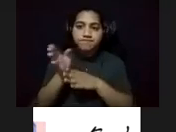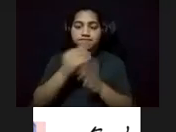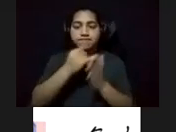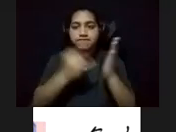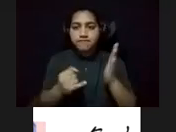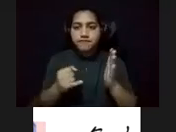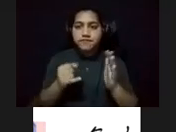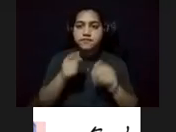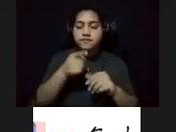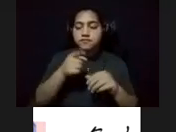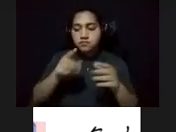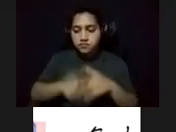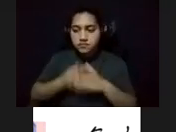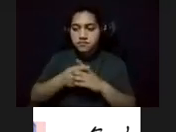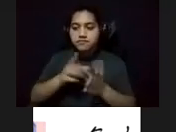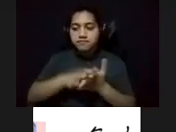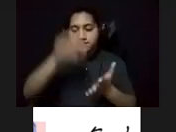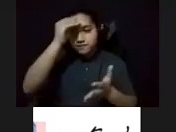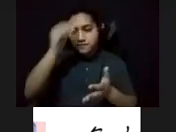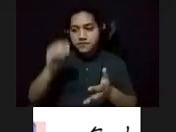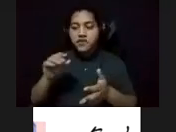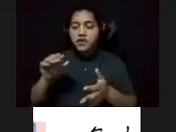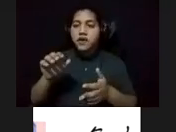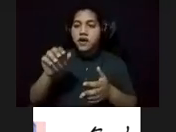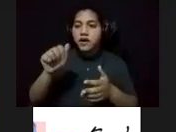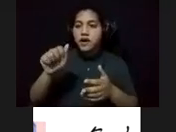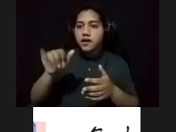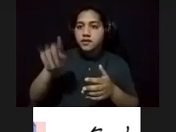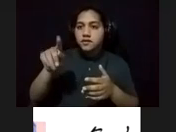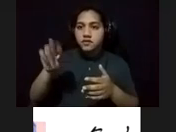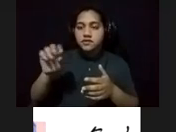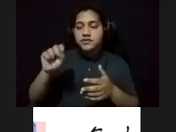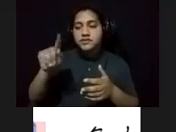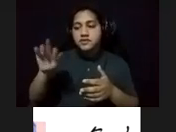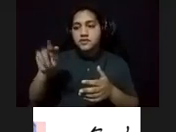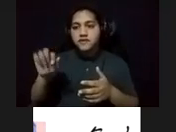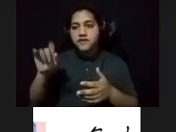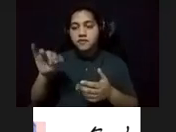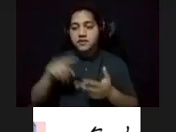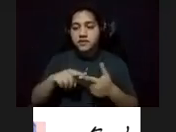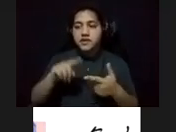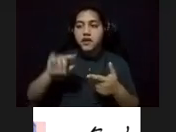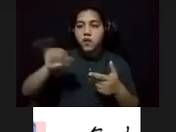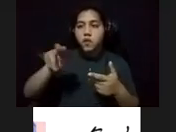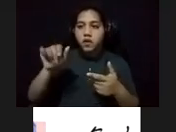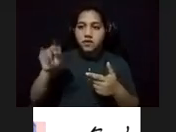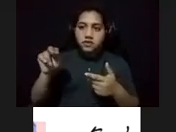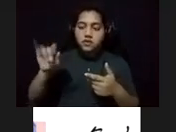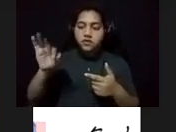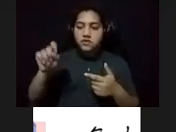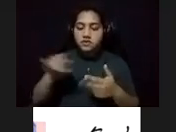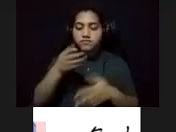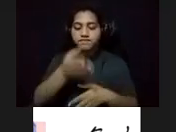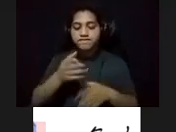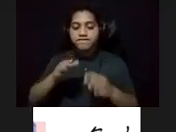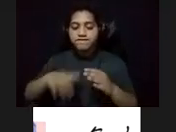Juan Rosado y Alejandro Sánchez Felipe en Puerta de Tierra. Además, recibe su formación como grabadista